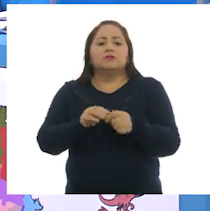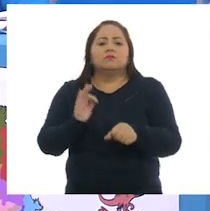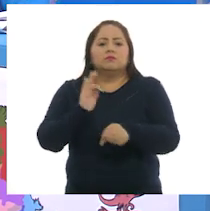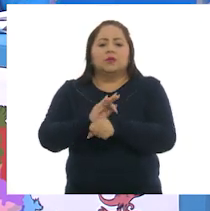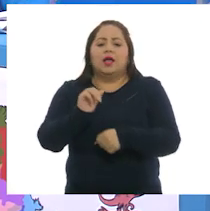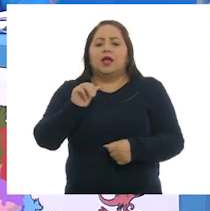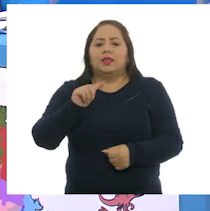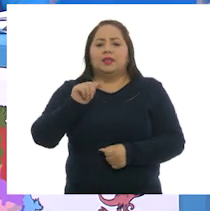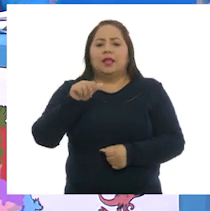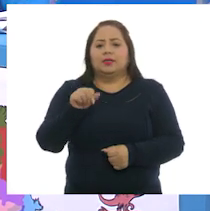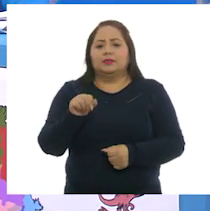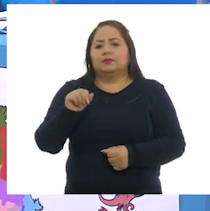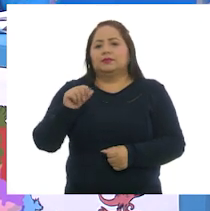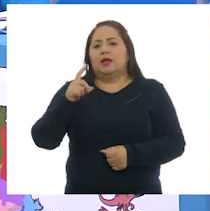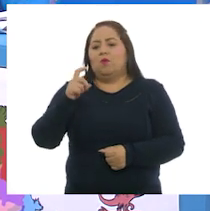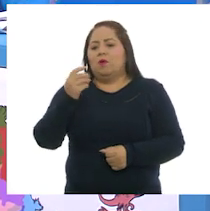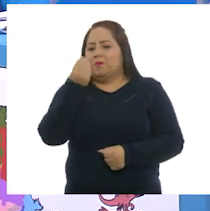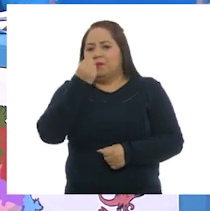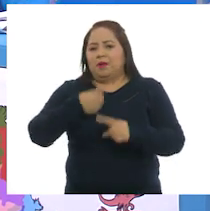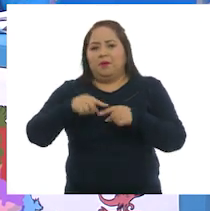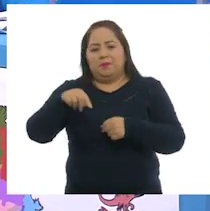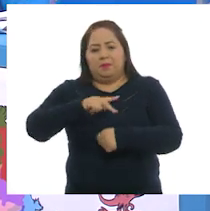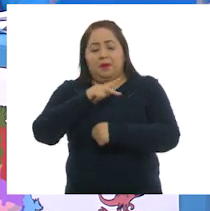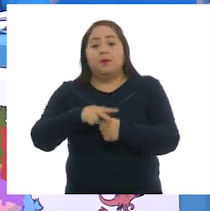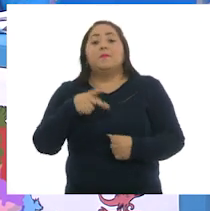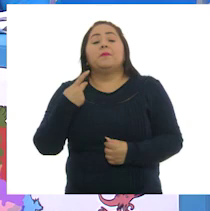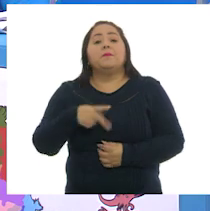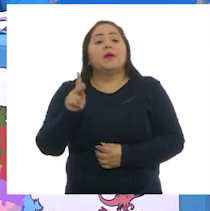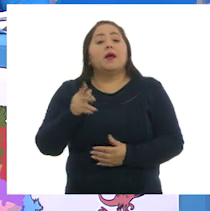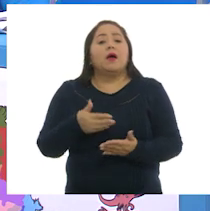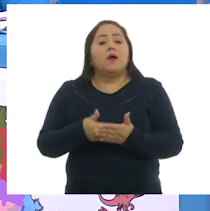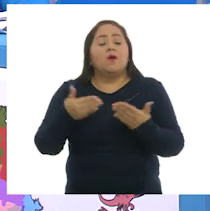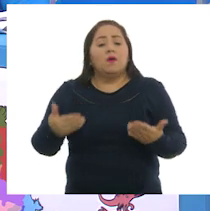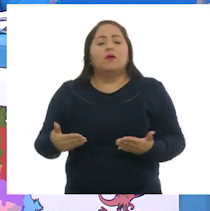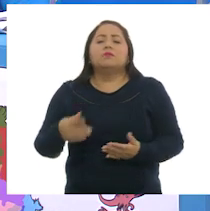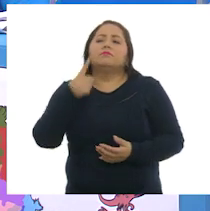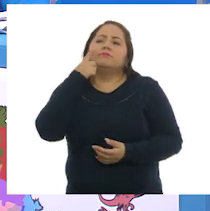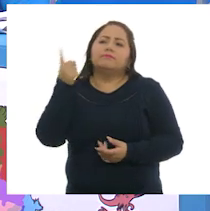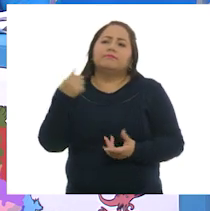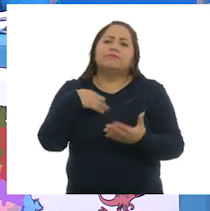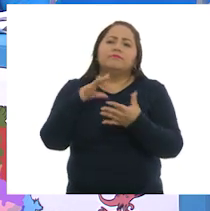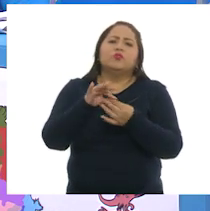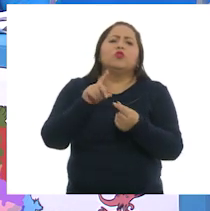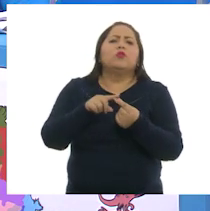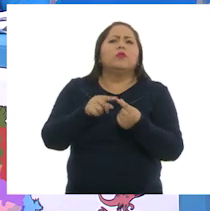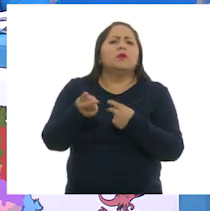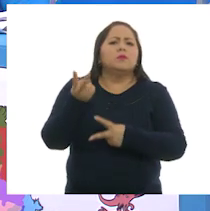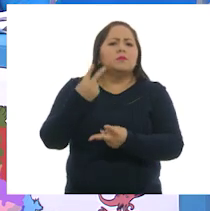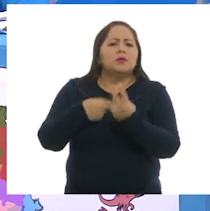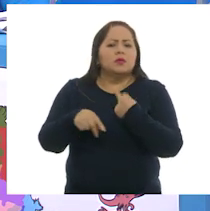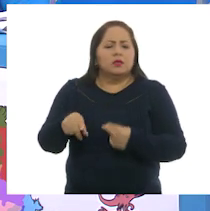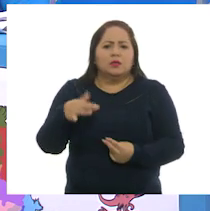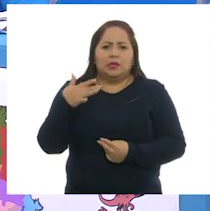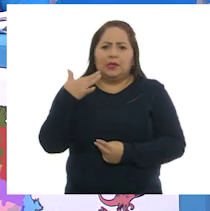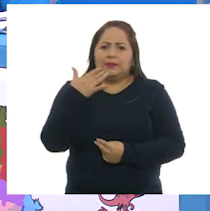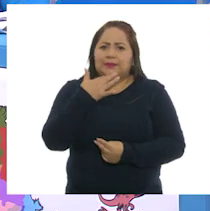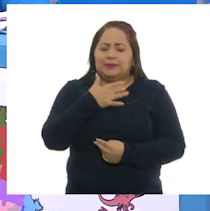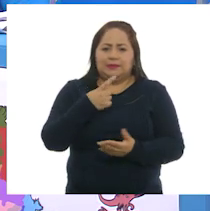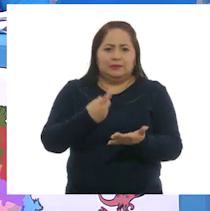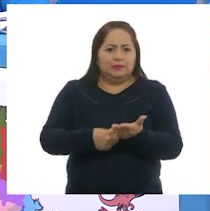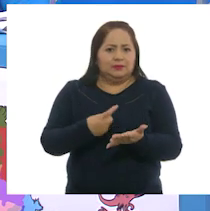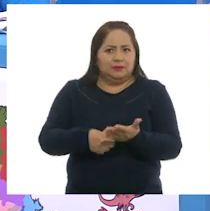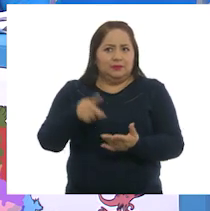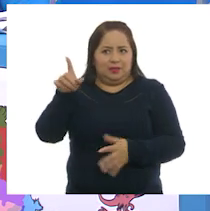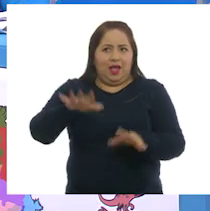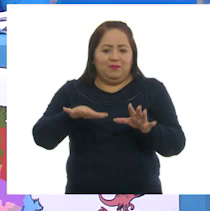el Atlas Agroalimentario de nuestro país. Pero ahora, cuéntame, ¿viste de dónde vienen esos deliciosos camarones que